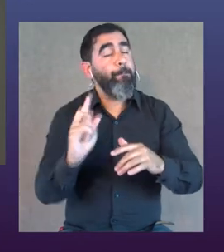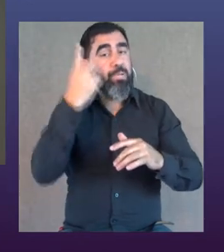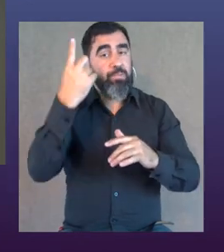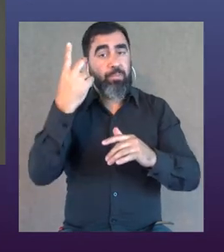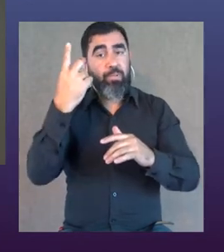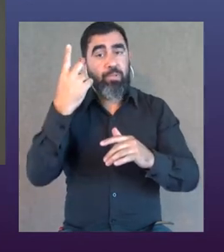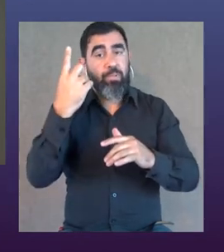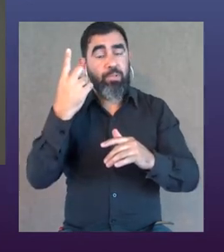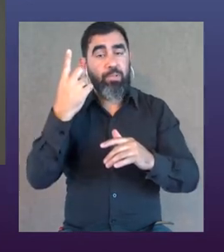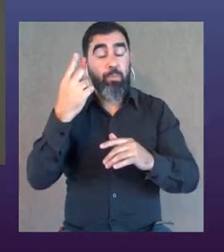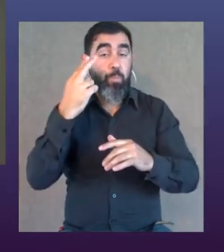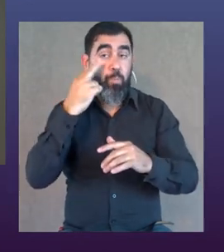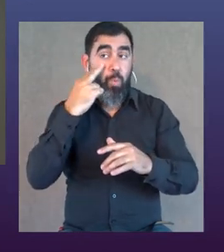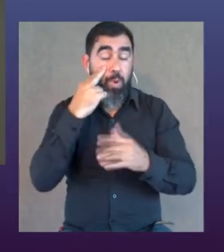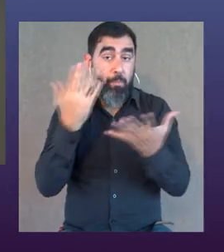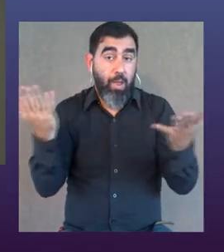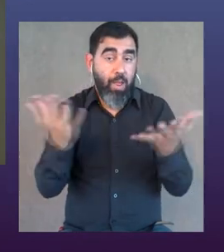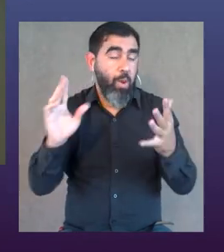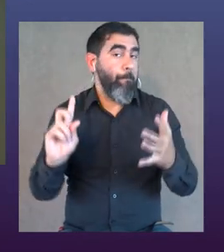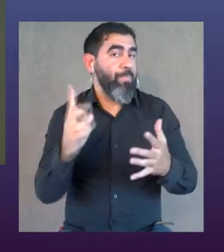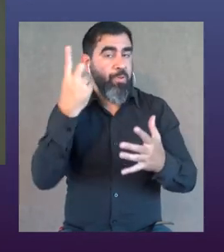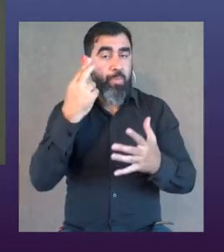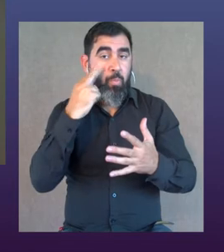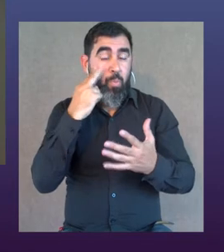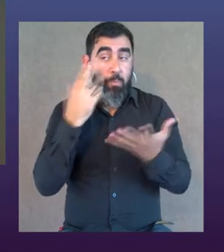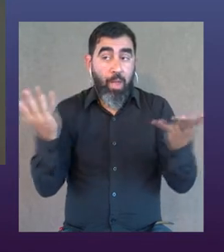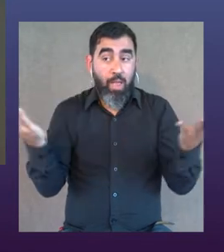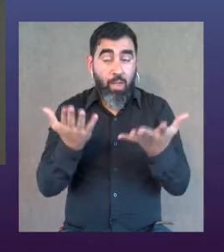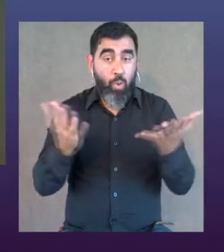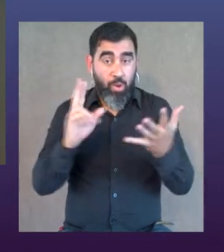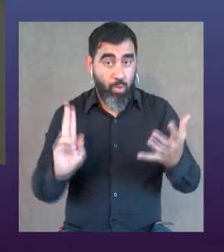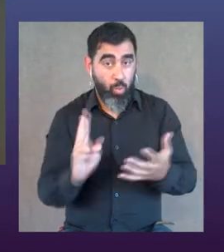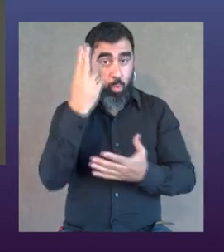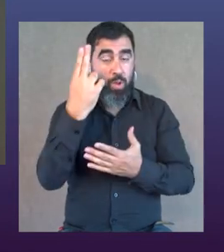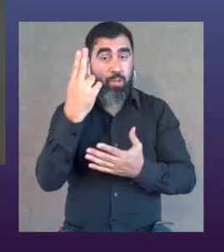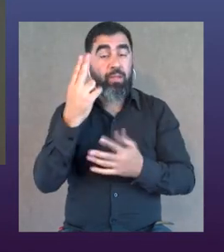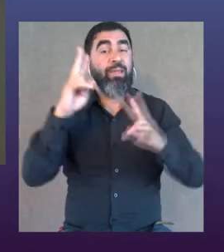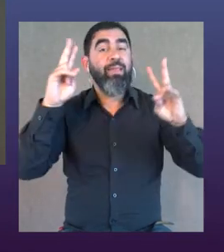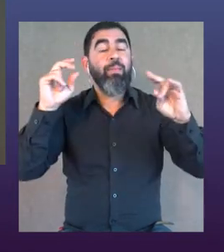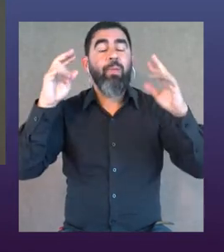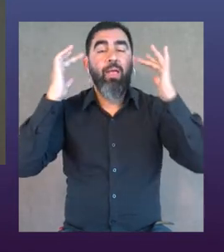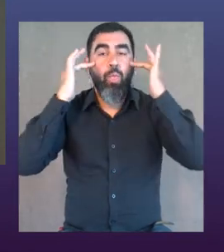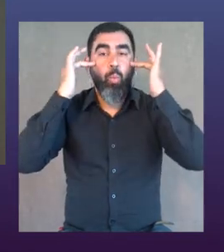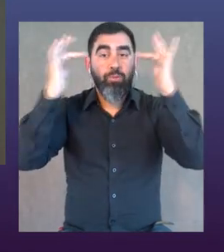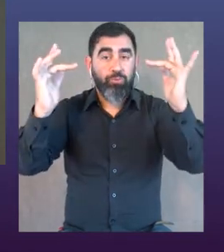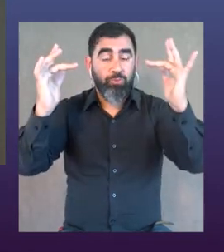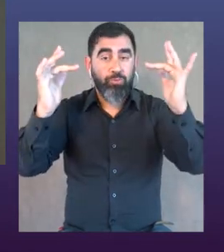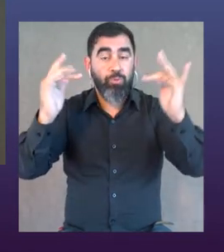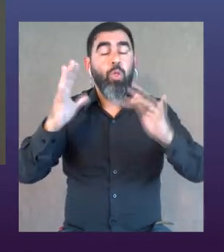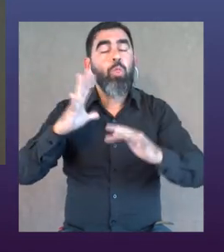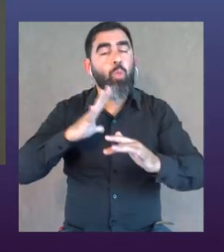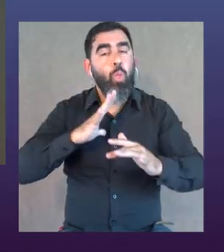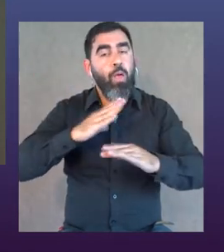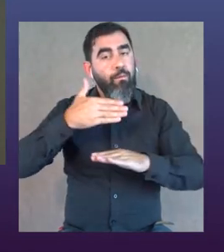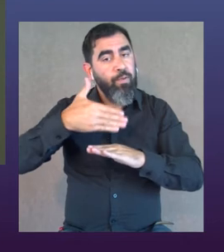creo que uno de los principales cuellos de botella, o creo que el principal cuello de botella que tenemos en el Uruguay está a nivel de la educación.